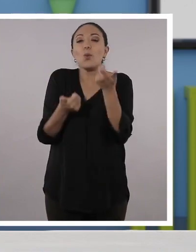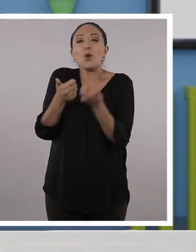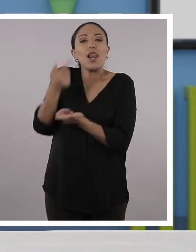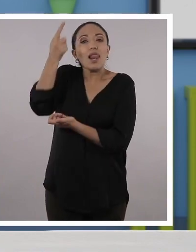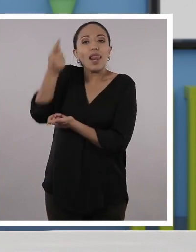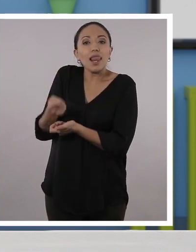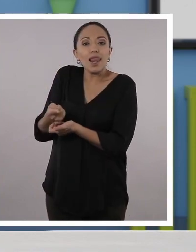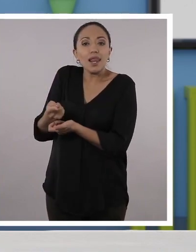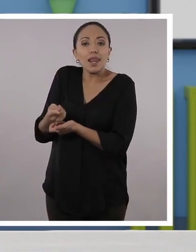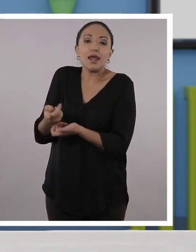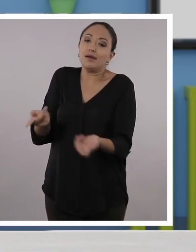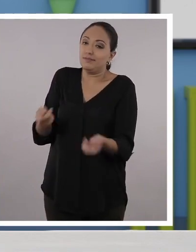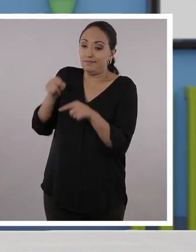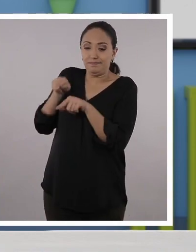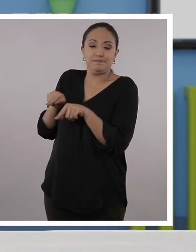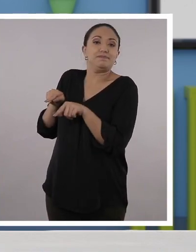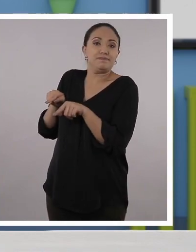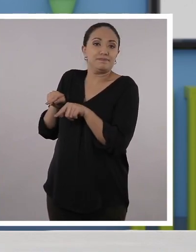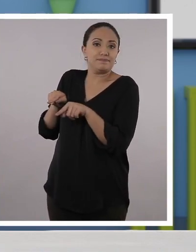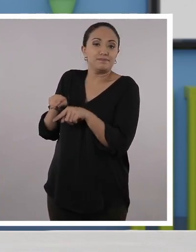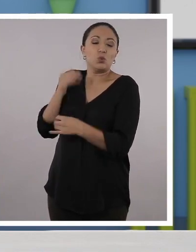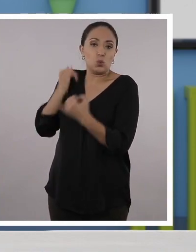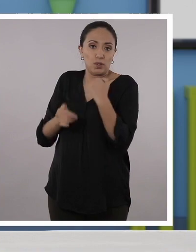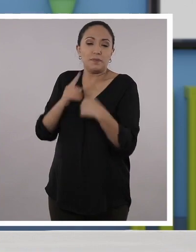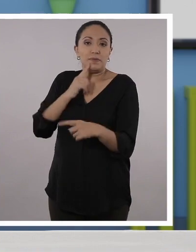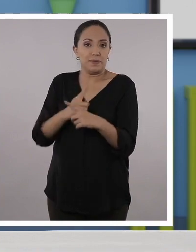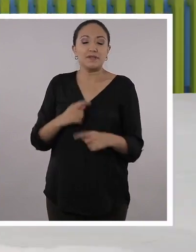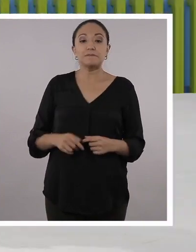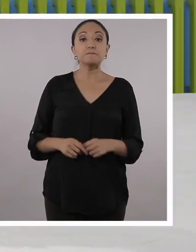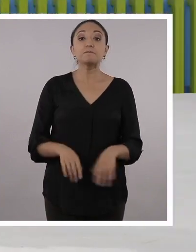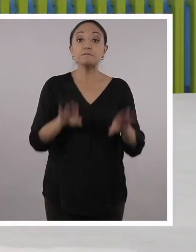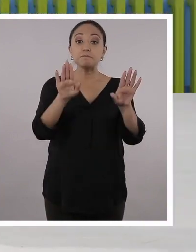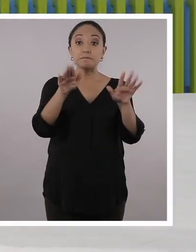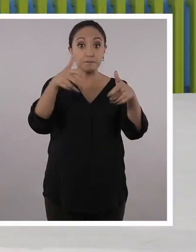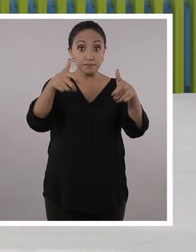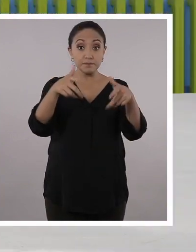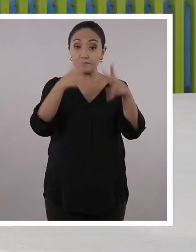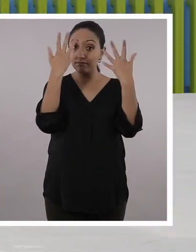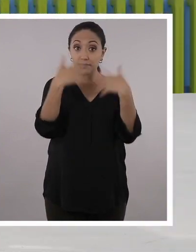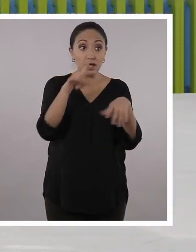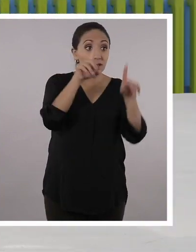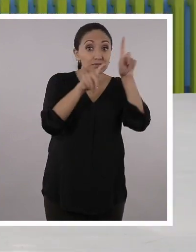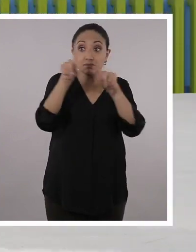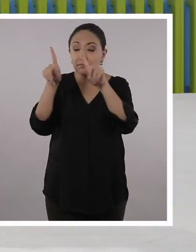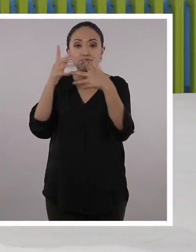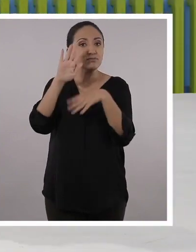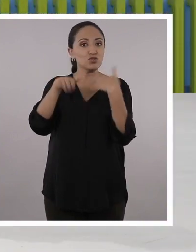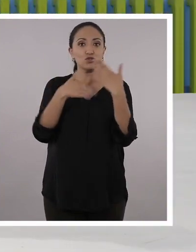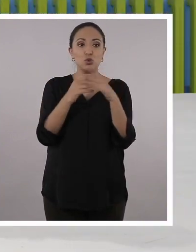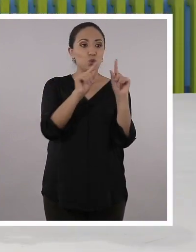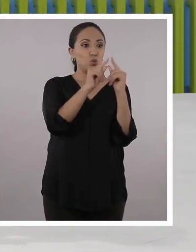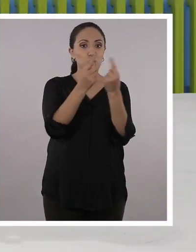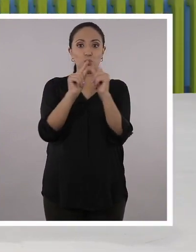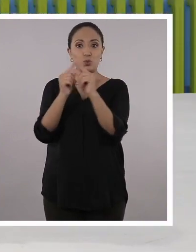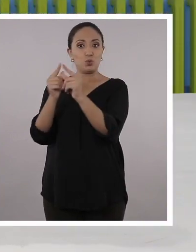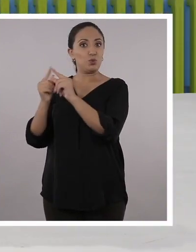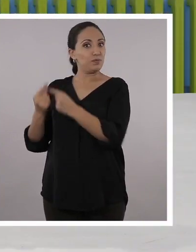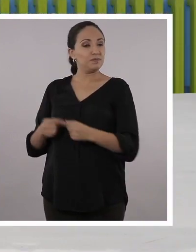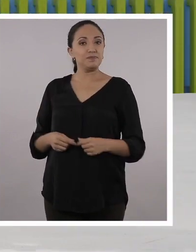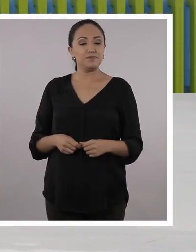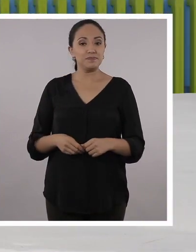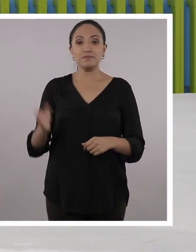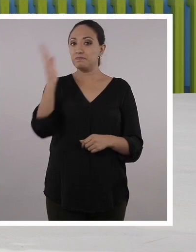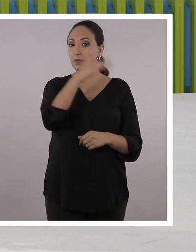este grupo. Ajá. Muy bien. Transmisión. Muy bien, Santi. Hemos adivinado todas. Muy chévere la actividad, profe.